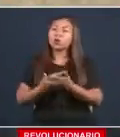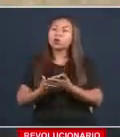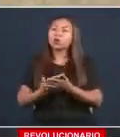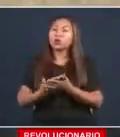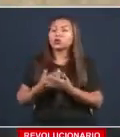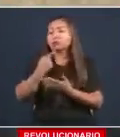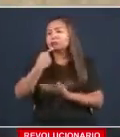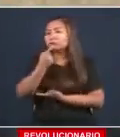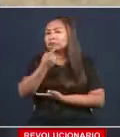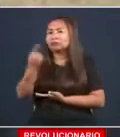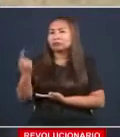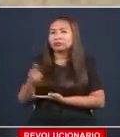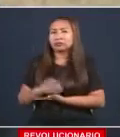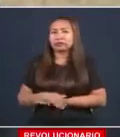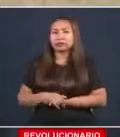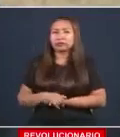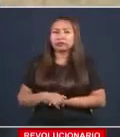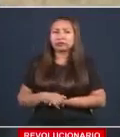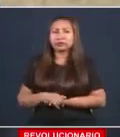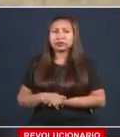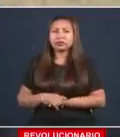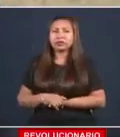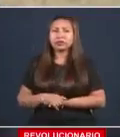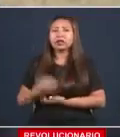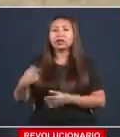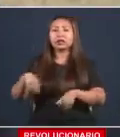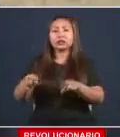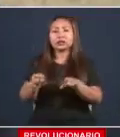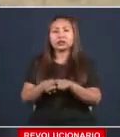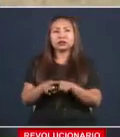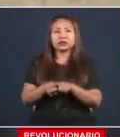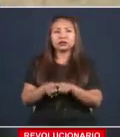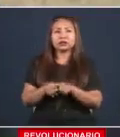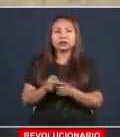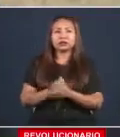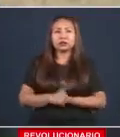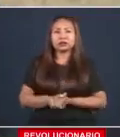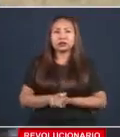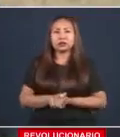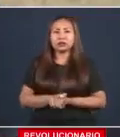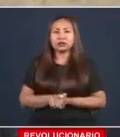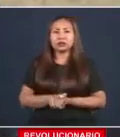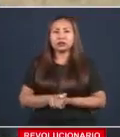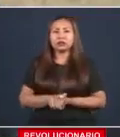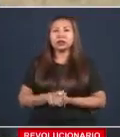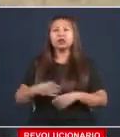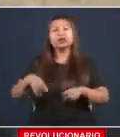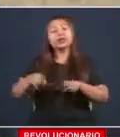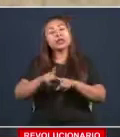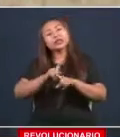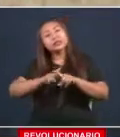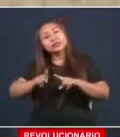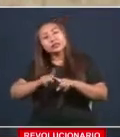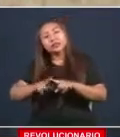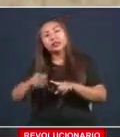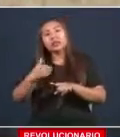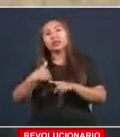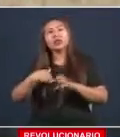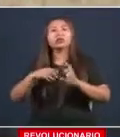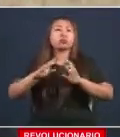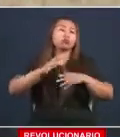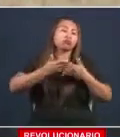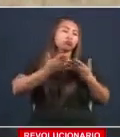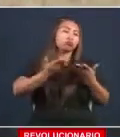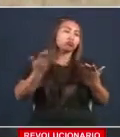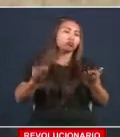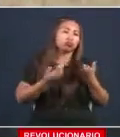Ha habido deficiencia en la repartición de las bolsas. Ha habido deficiencia en la repartición de los bonos.